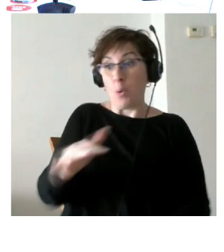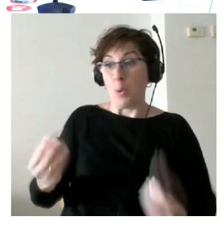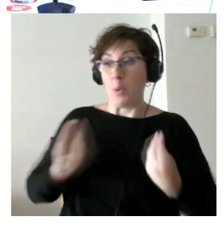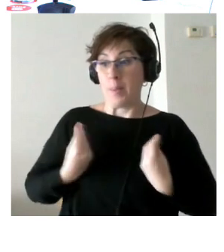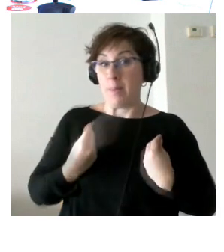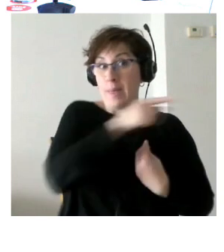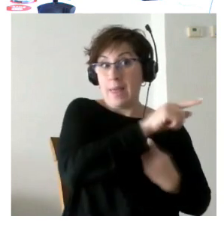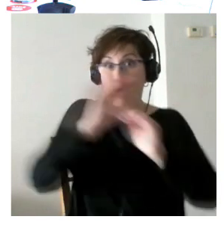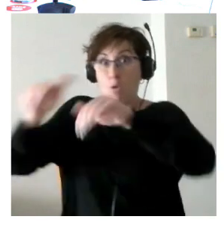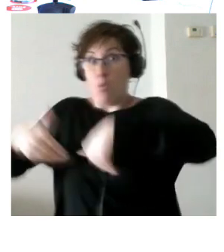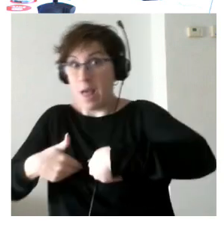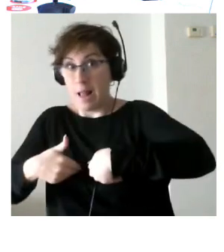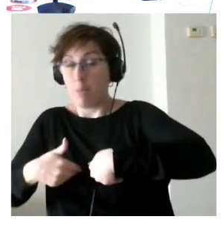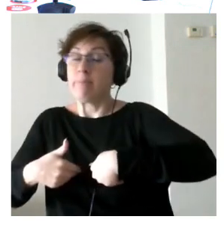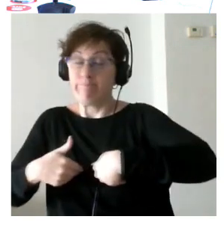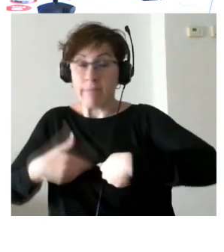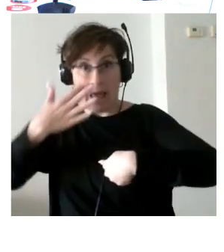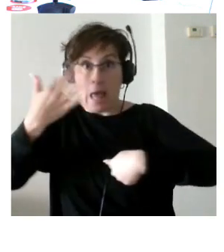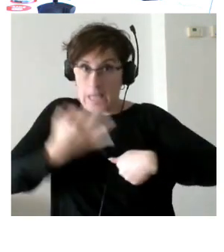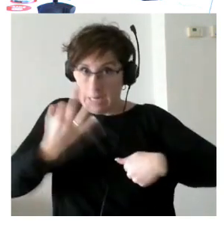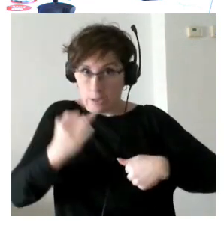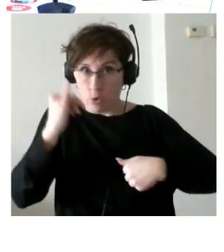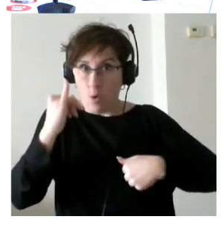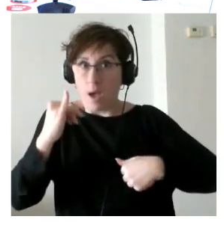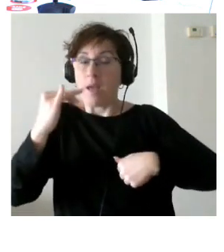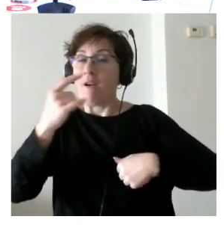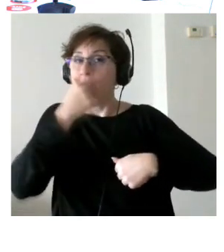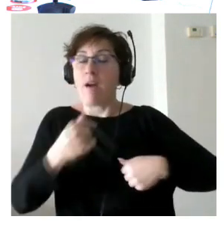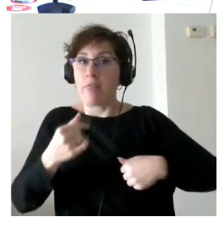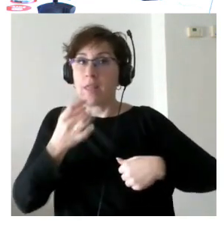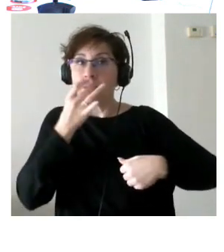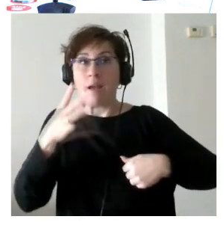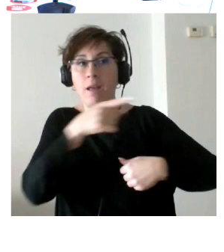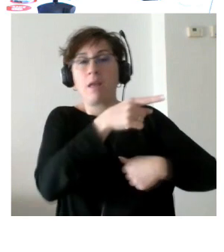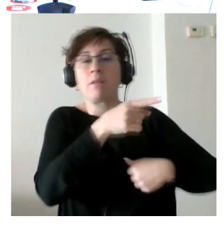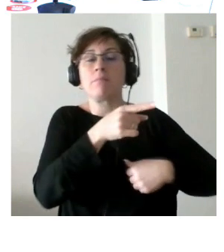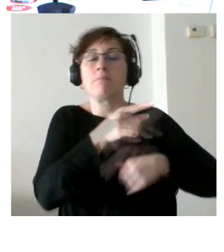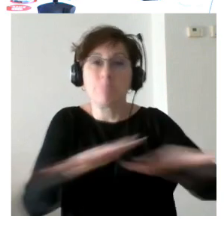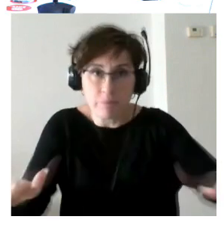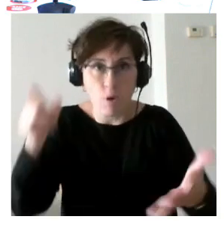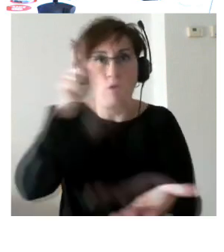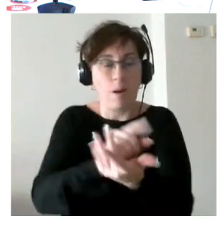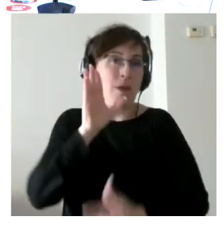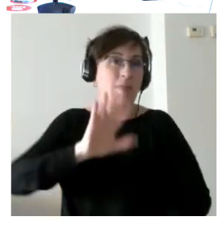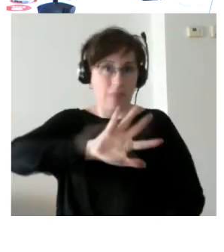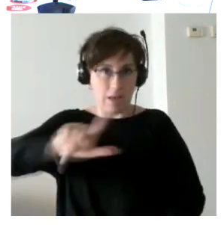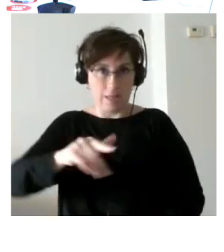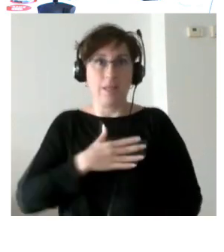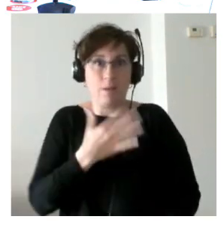determinados riesgos que hagan que pueda volver a delinquir Entonces vamos a tener que analizar muy bien